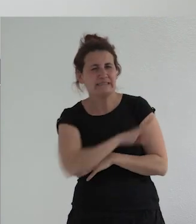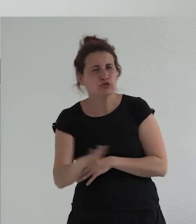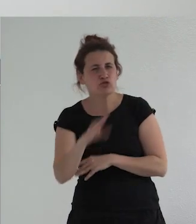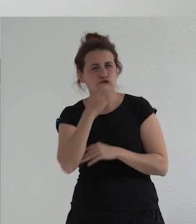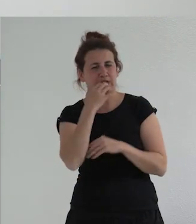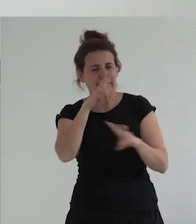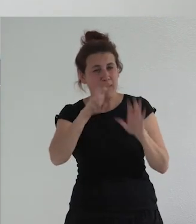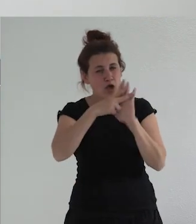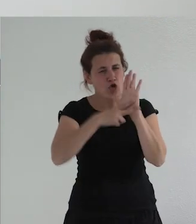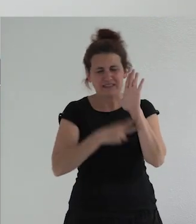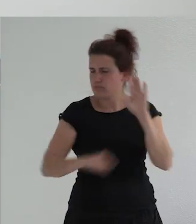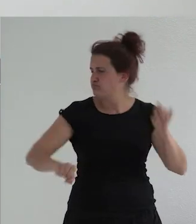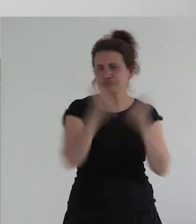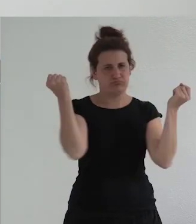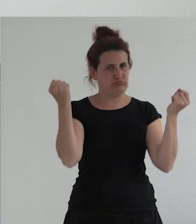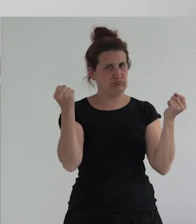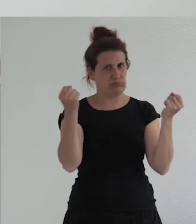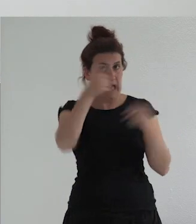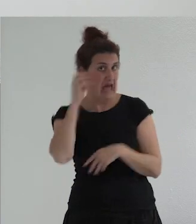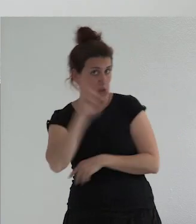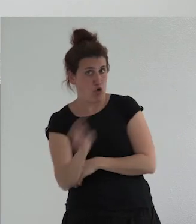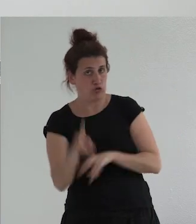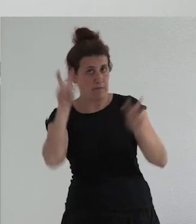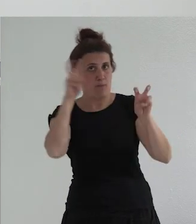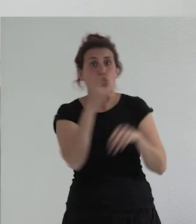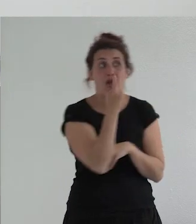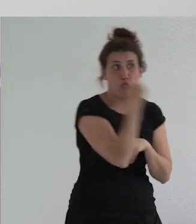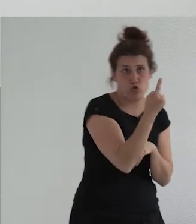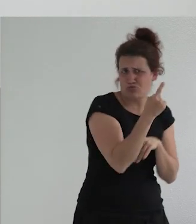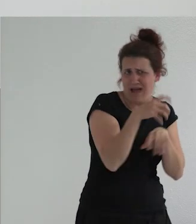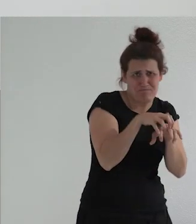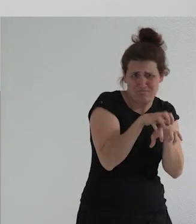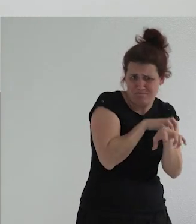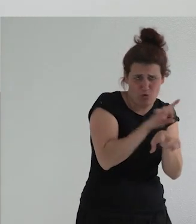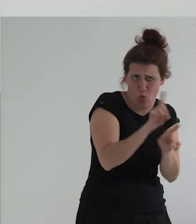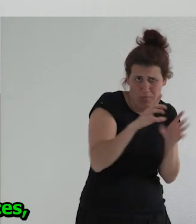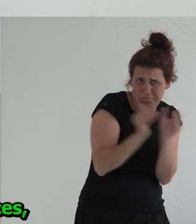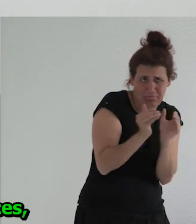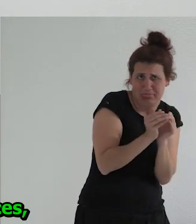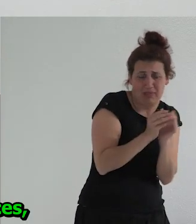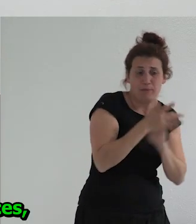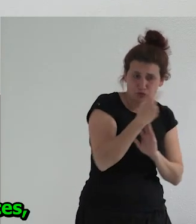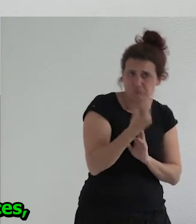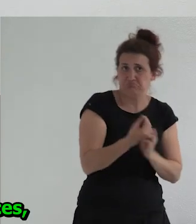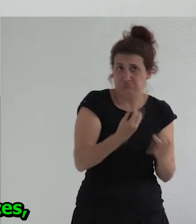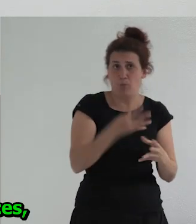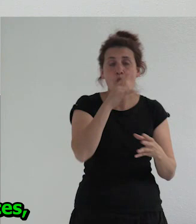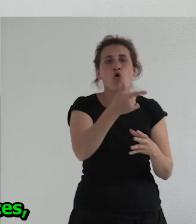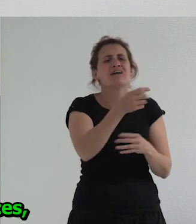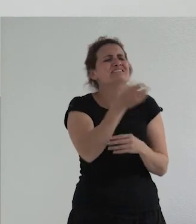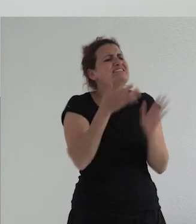rompen con la normatividad de género porque eso son unos que son una minoría pero eso quiere decir que los demás están bien eso quiere decir que los demás